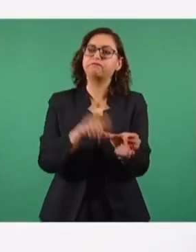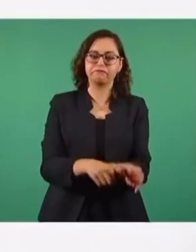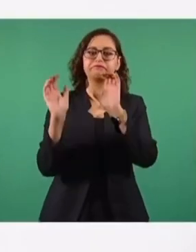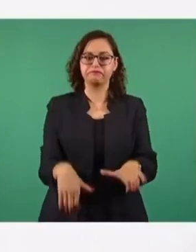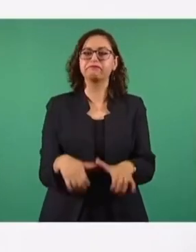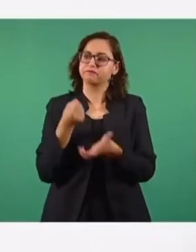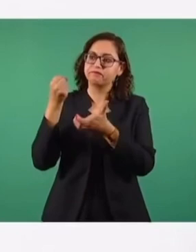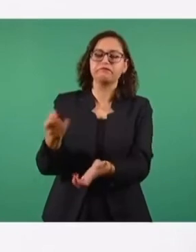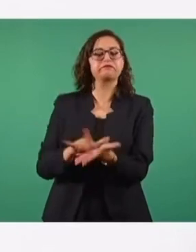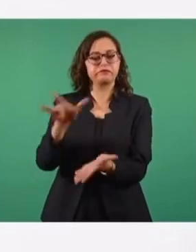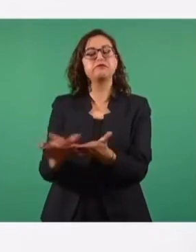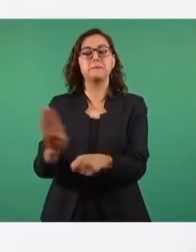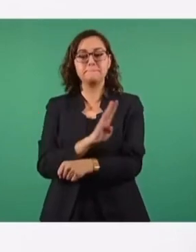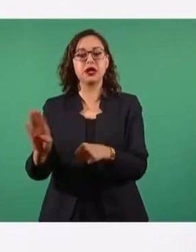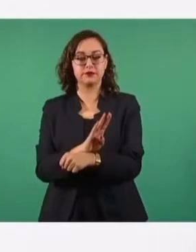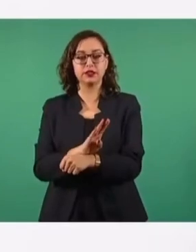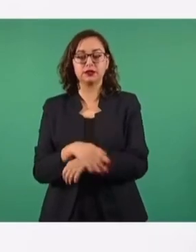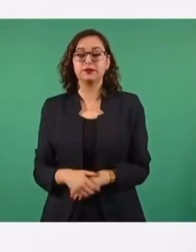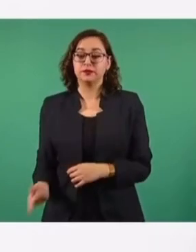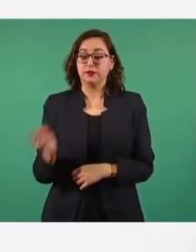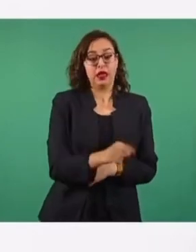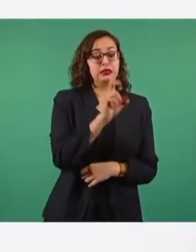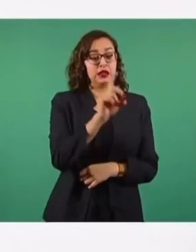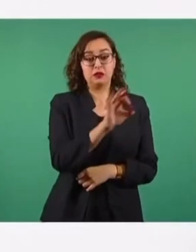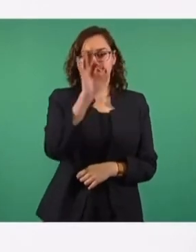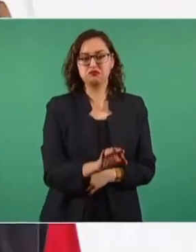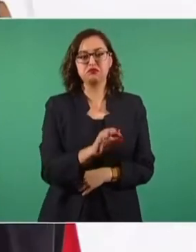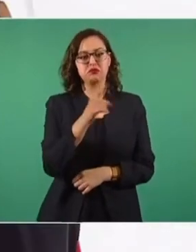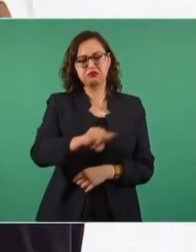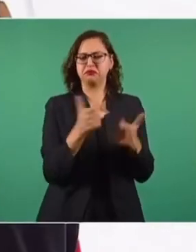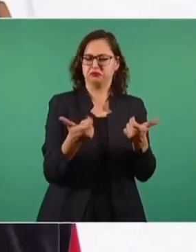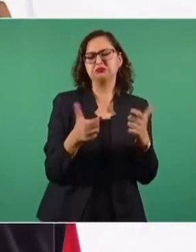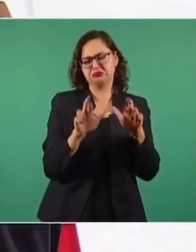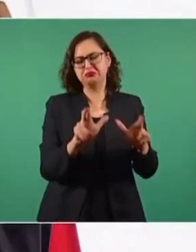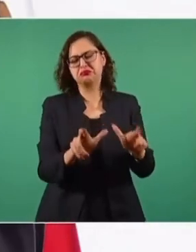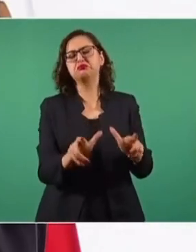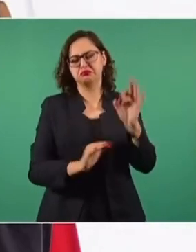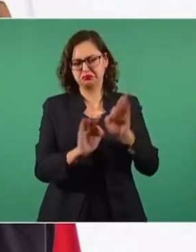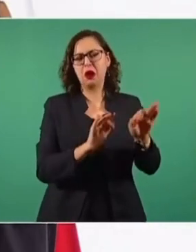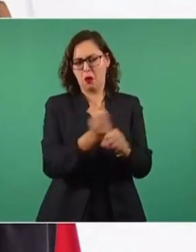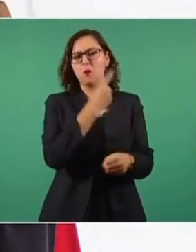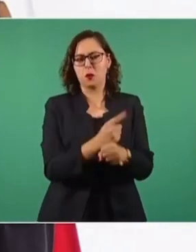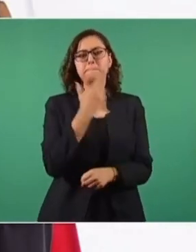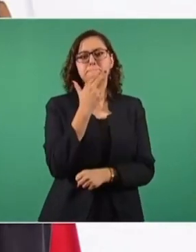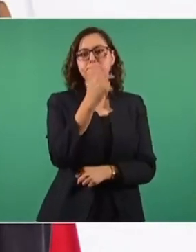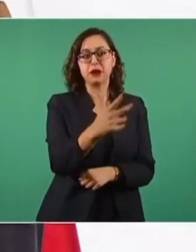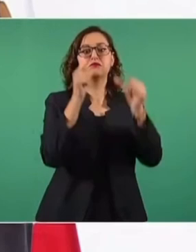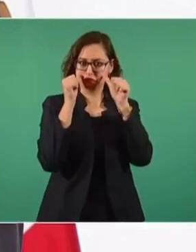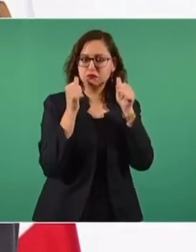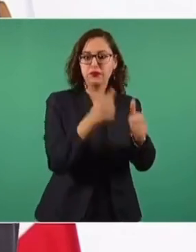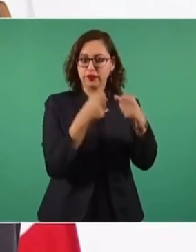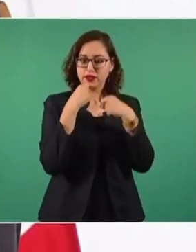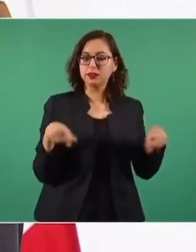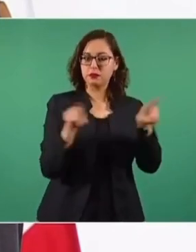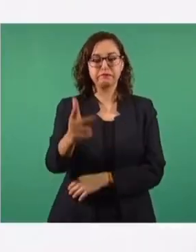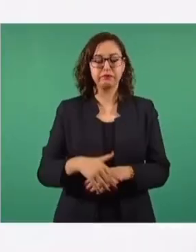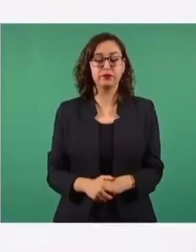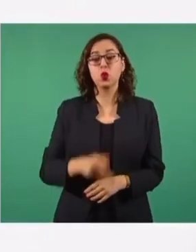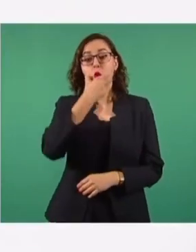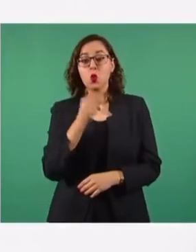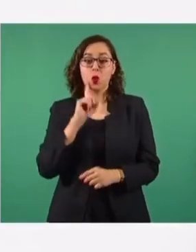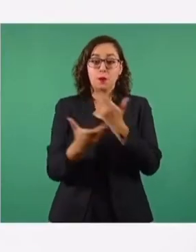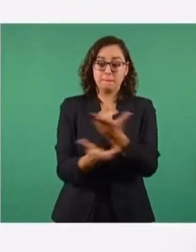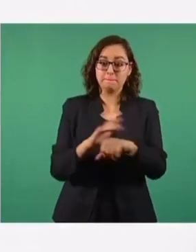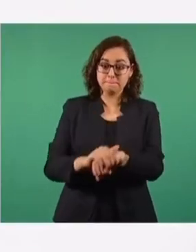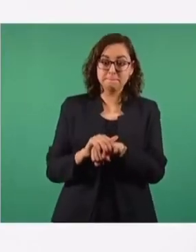manera del presupuesto nacional. Y que el resto, al 30% de los mexicanos con mejores condiciones económicas y de trabajo, tampoco los hemos dejado en el desamparo.